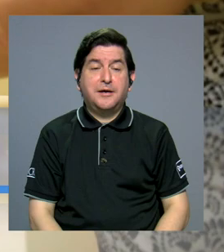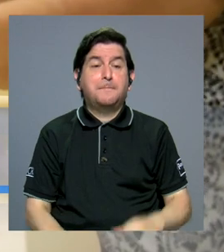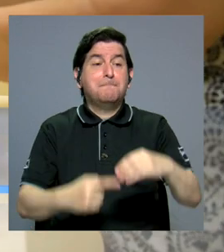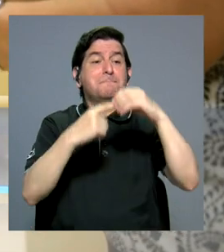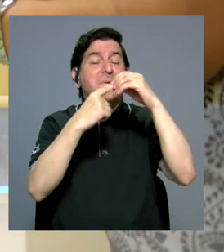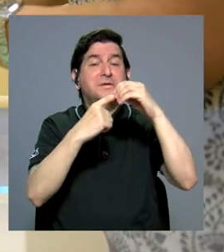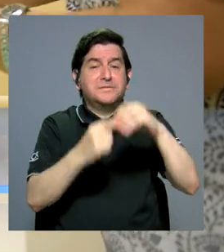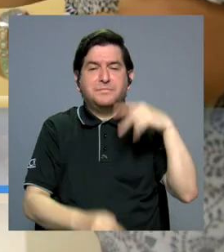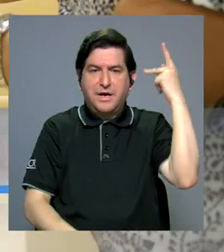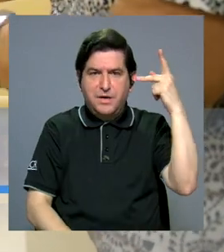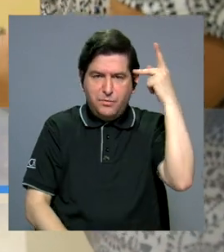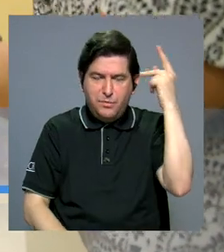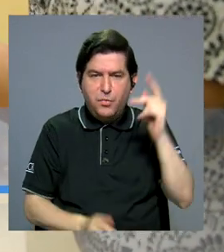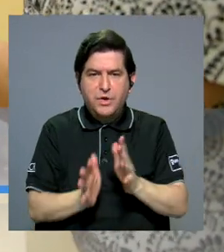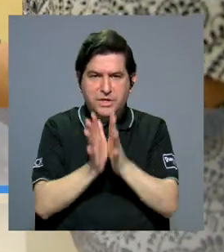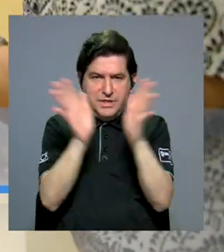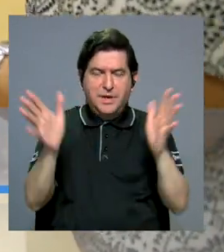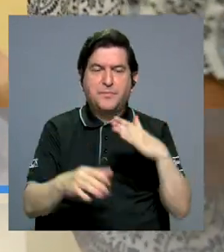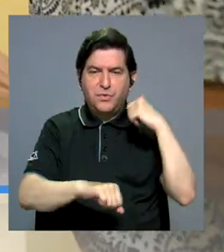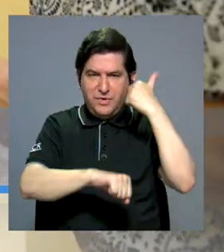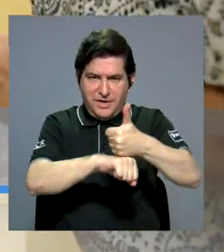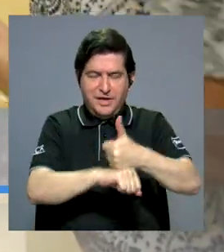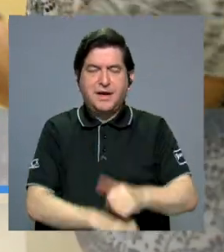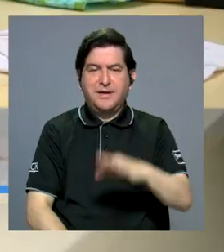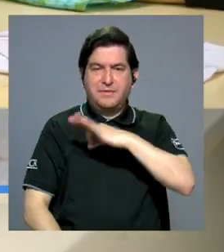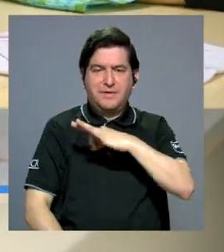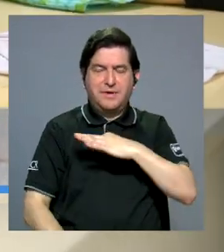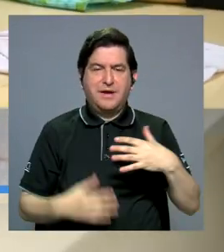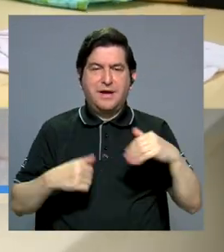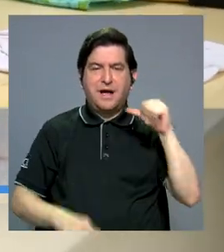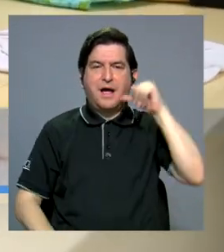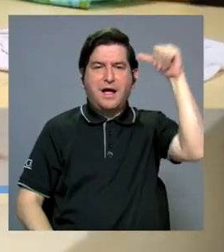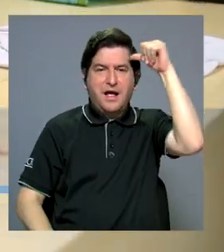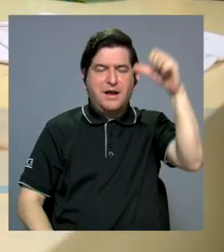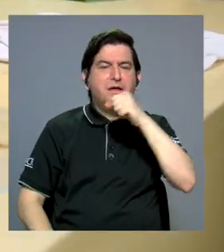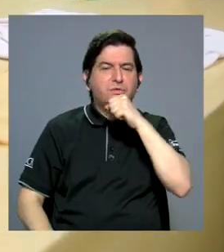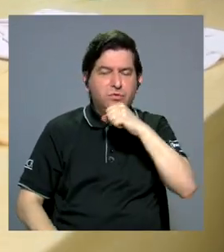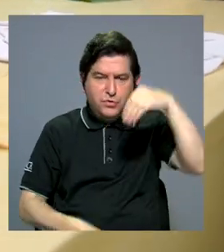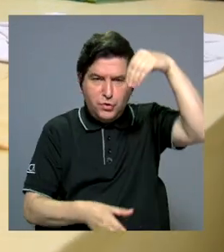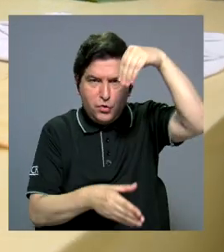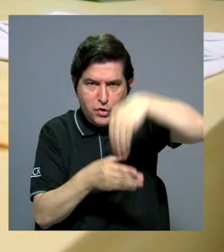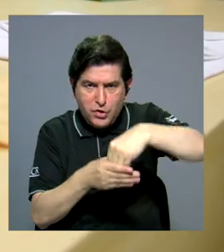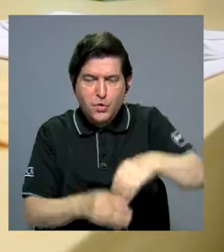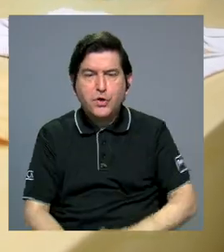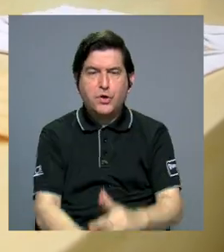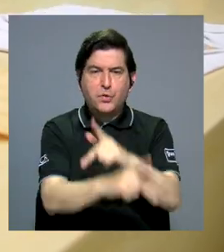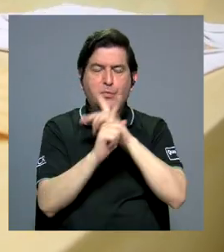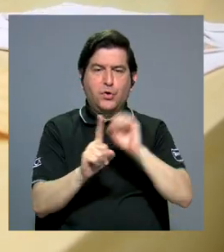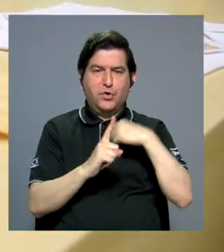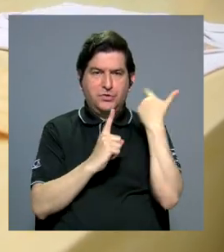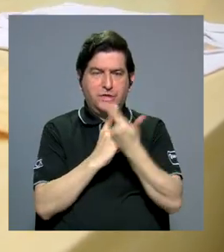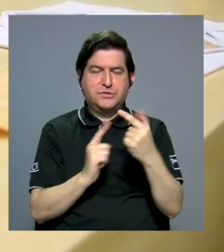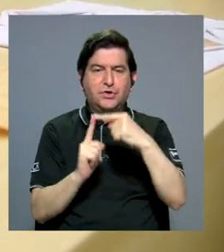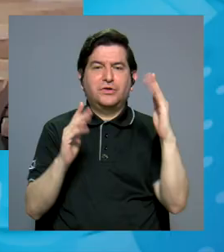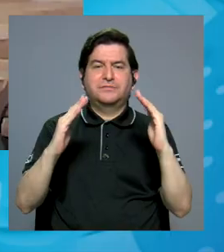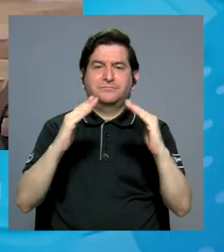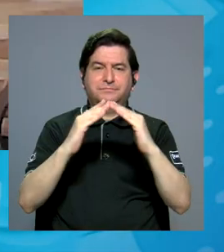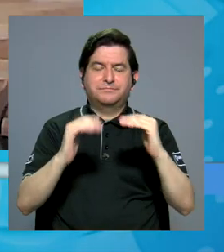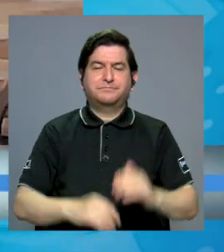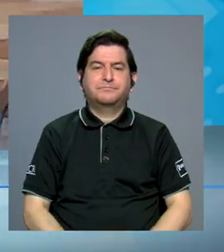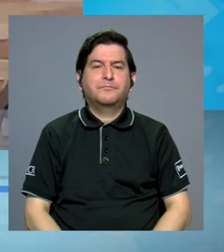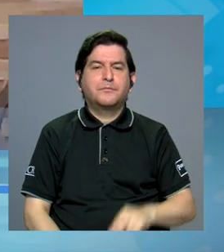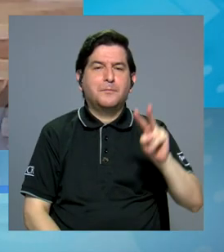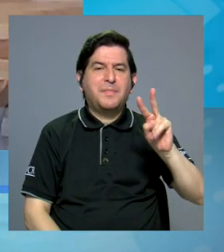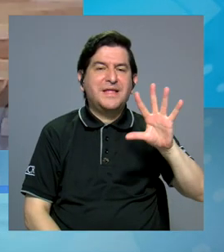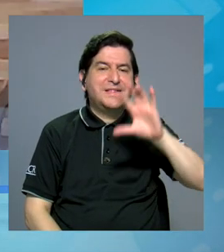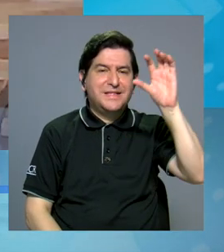prioritario crear políticas públicas para beneficiar al adulto mayor, procurando incorporar en ellas la protección social desde casa. El